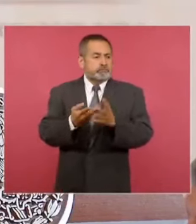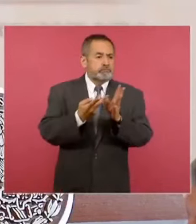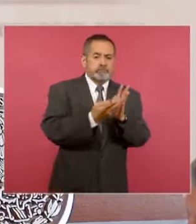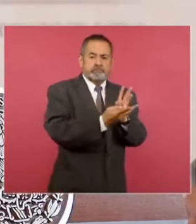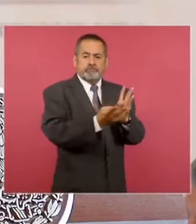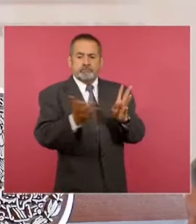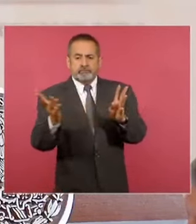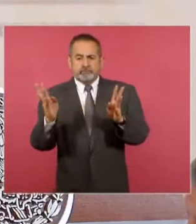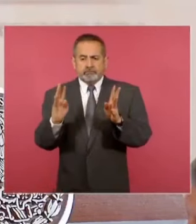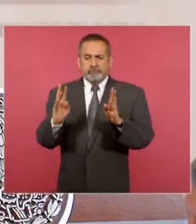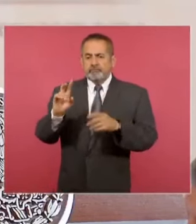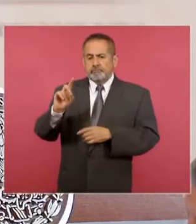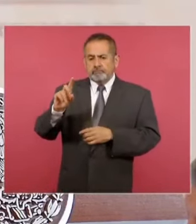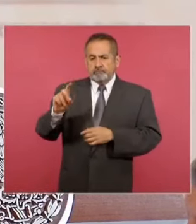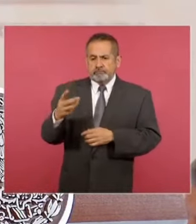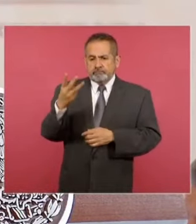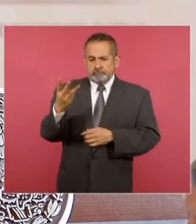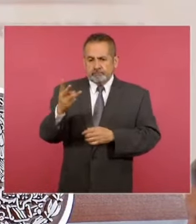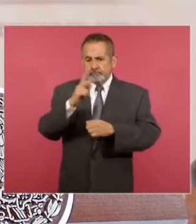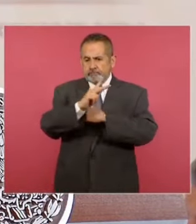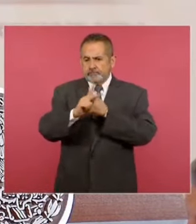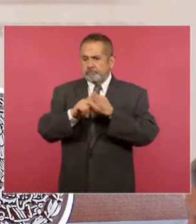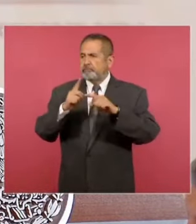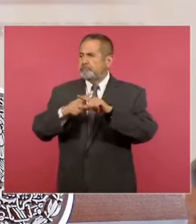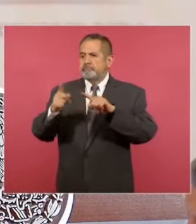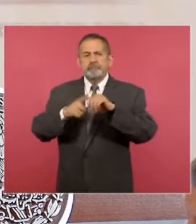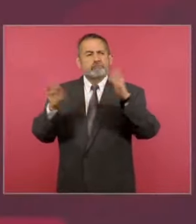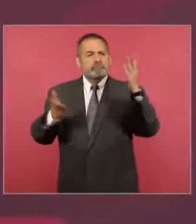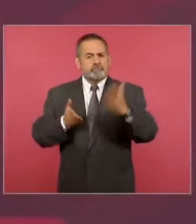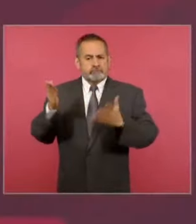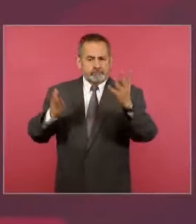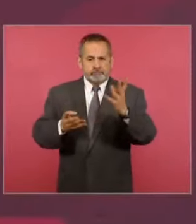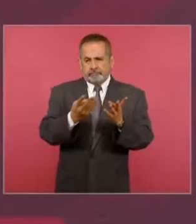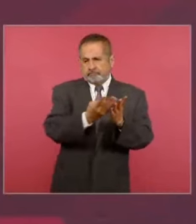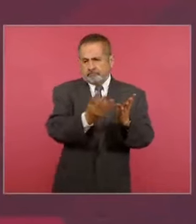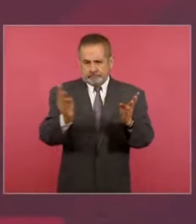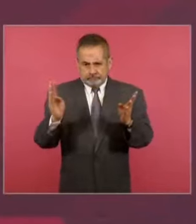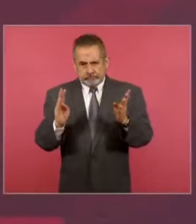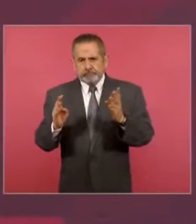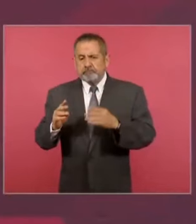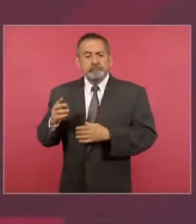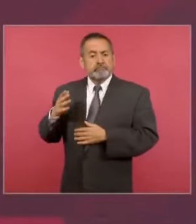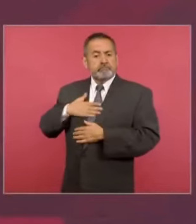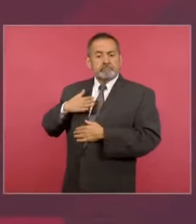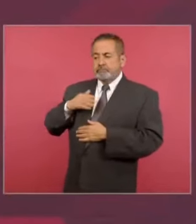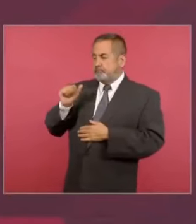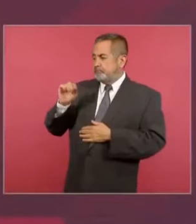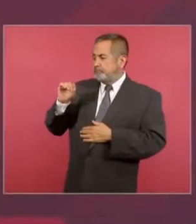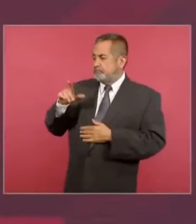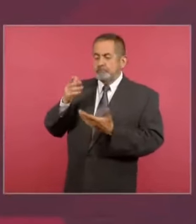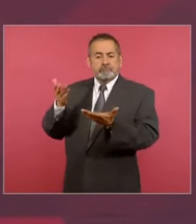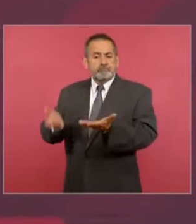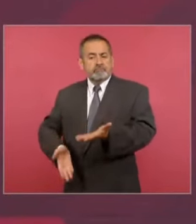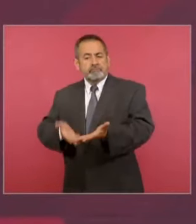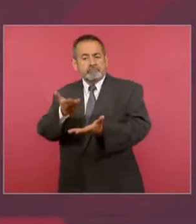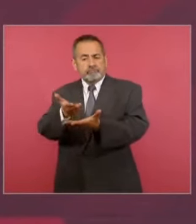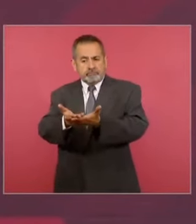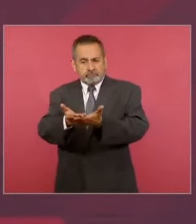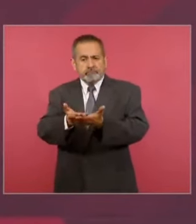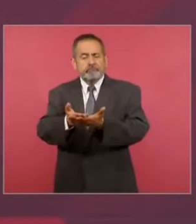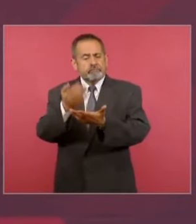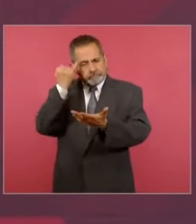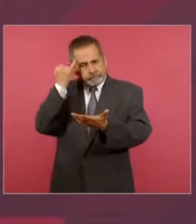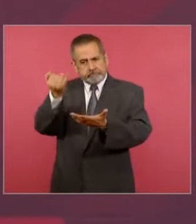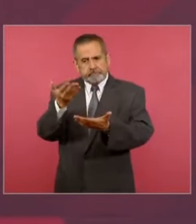representantes de países de América Latina y del Caribe una iniciativa sobre el cambio de